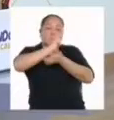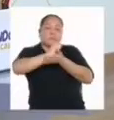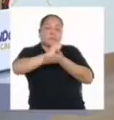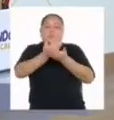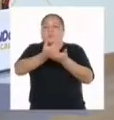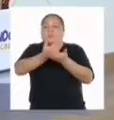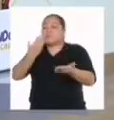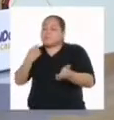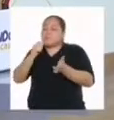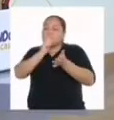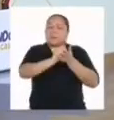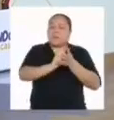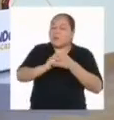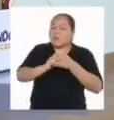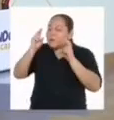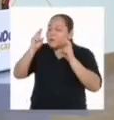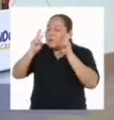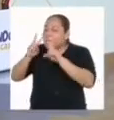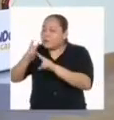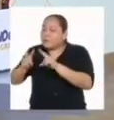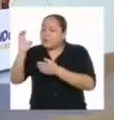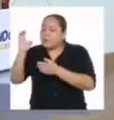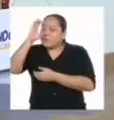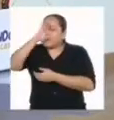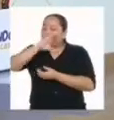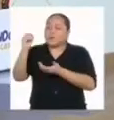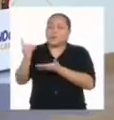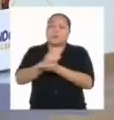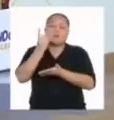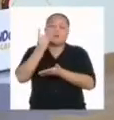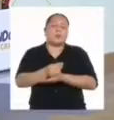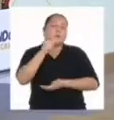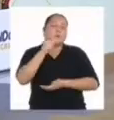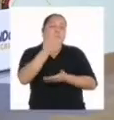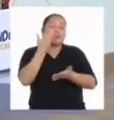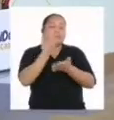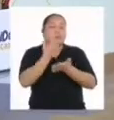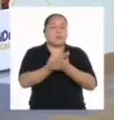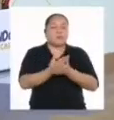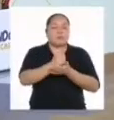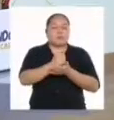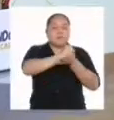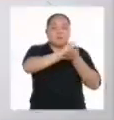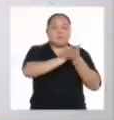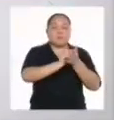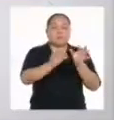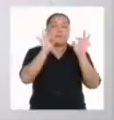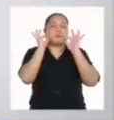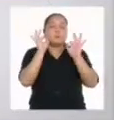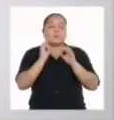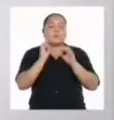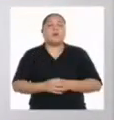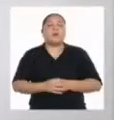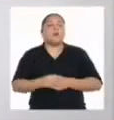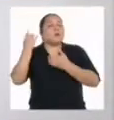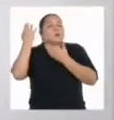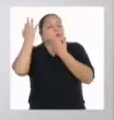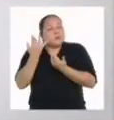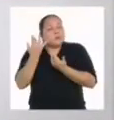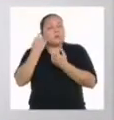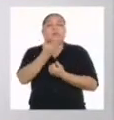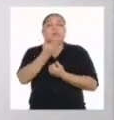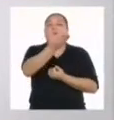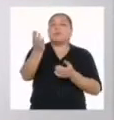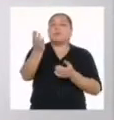antes de escribir, consulto en mi diccionario. Así garantizo que el trabajo esté impecable. Esperemos que